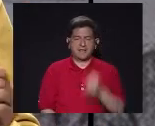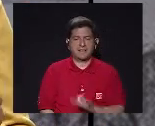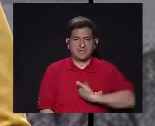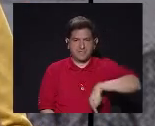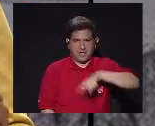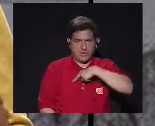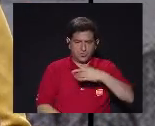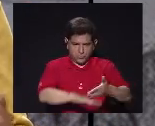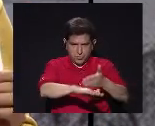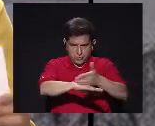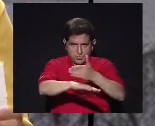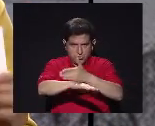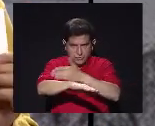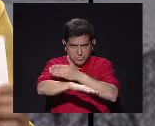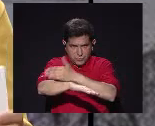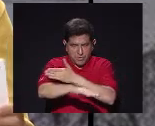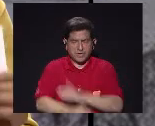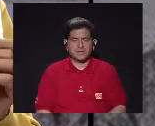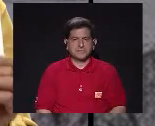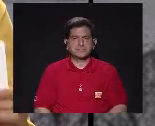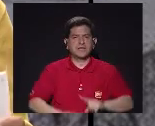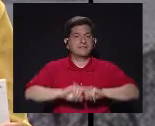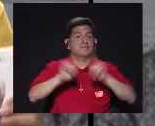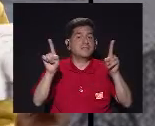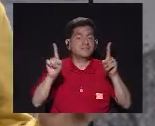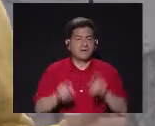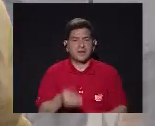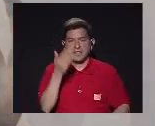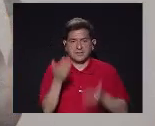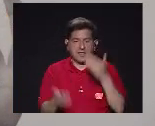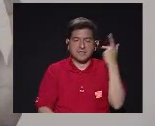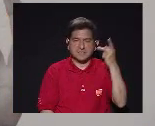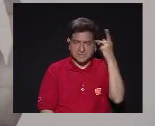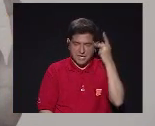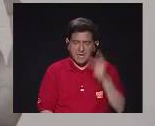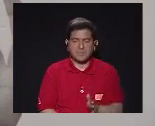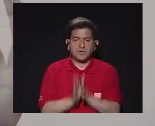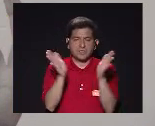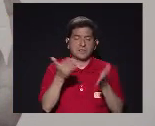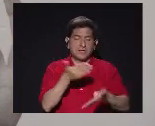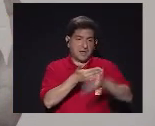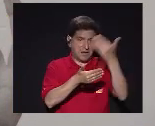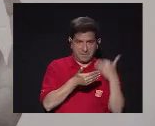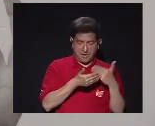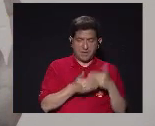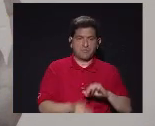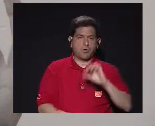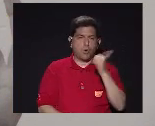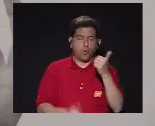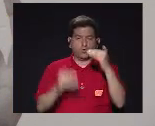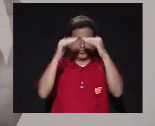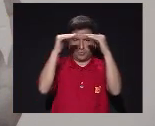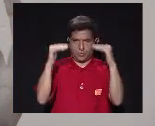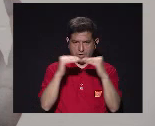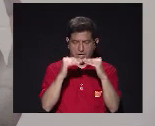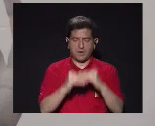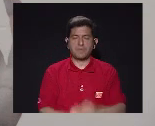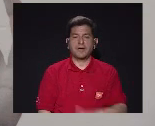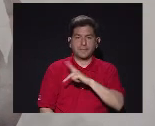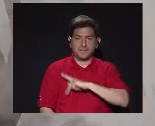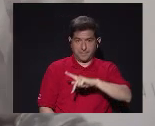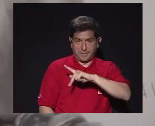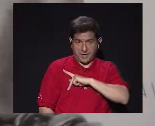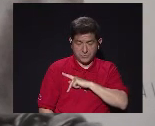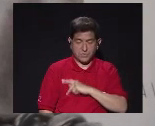luz Hacia donde avanzar Con una política pública Distinta A la que hemos venido Escuchando El segundo nivel Es el plano ya de ellos